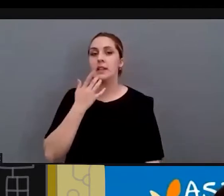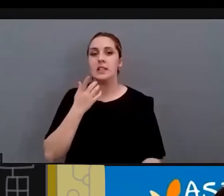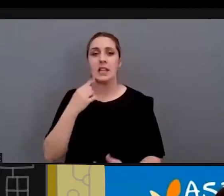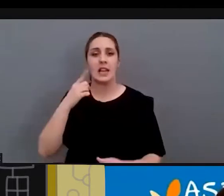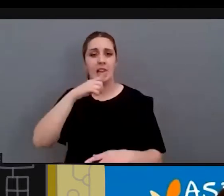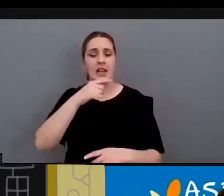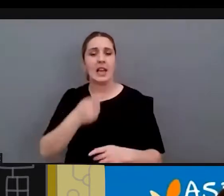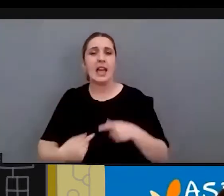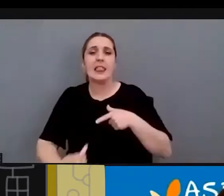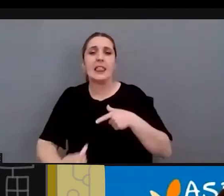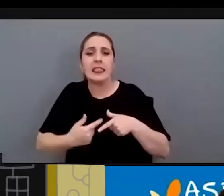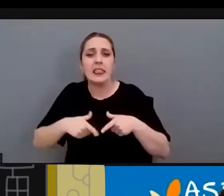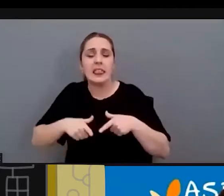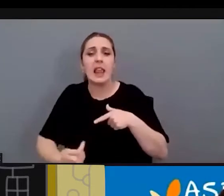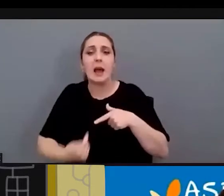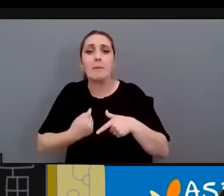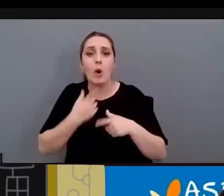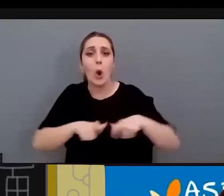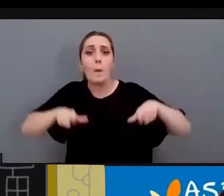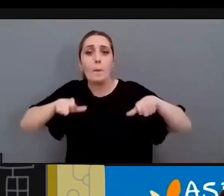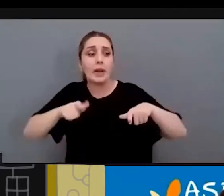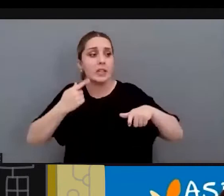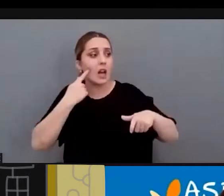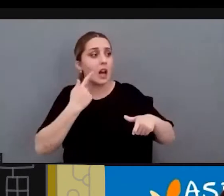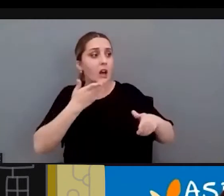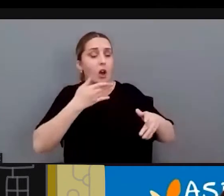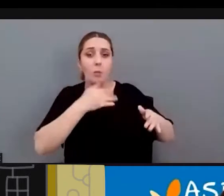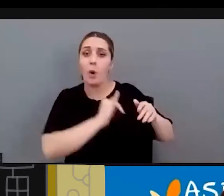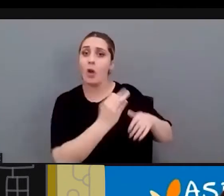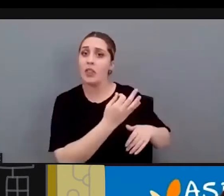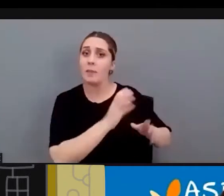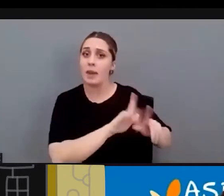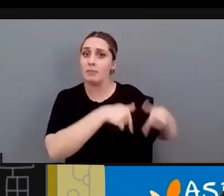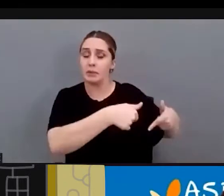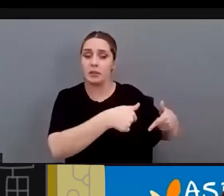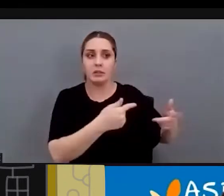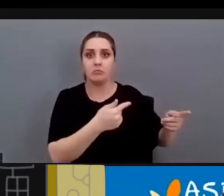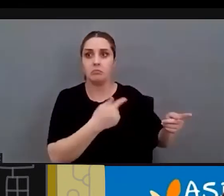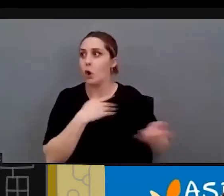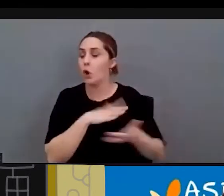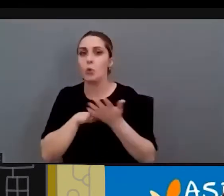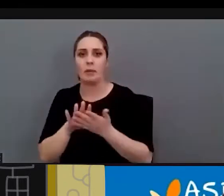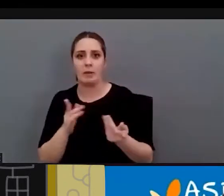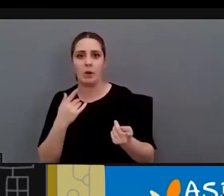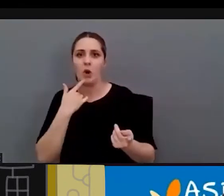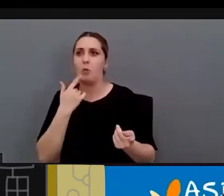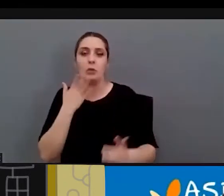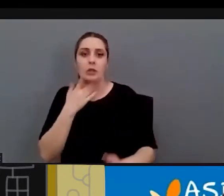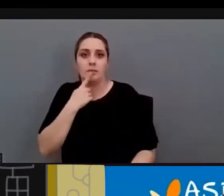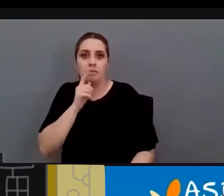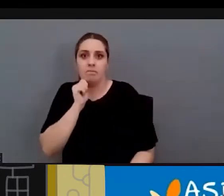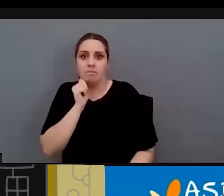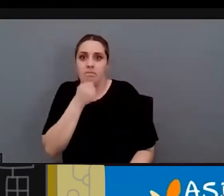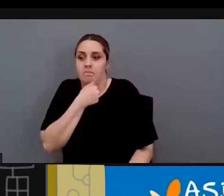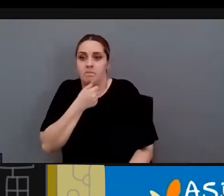tampones, por ejemplo. No, nunca lo hablamos, nunca lo comentamos. Es como si fuera un tema absolutamente tabú. Y